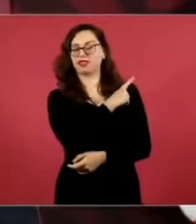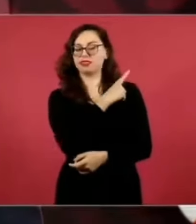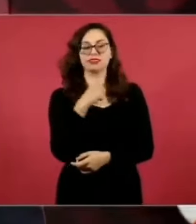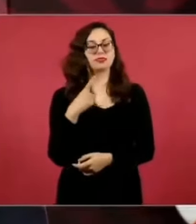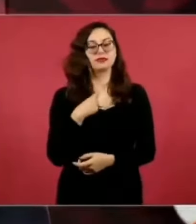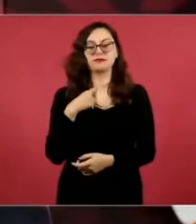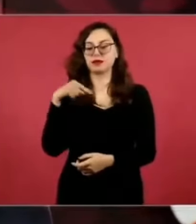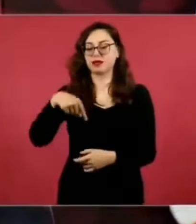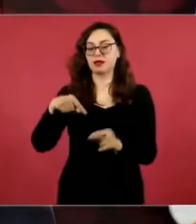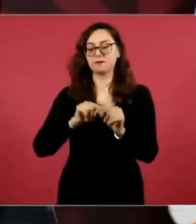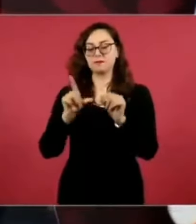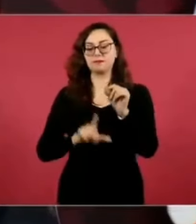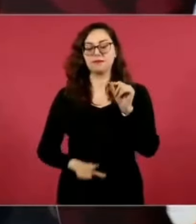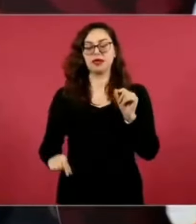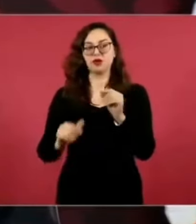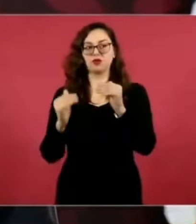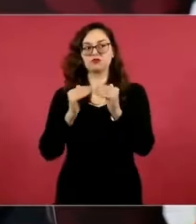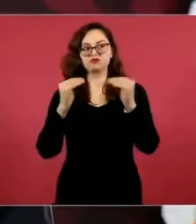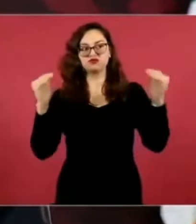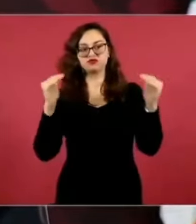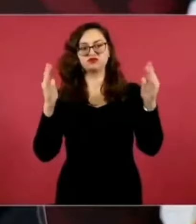de nuestro país.